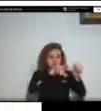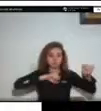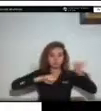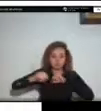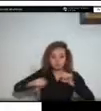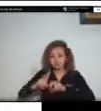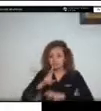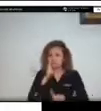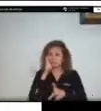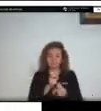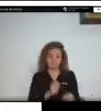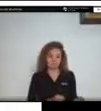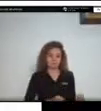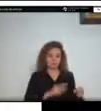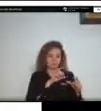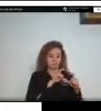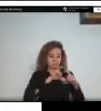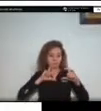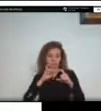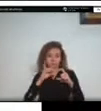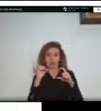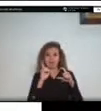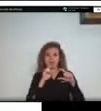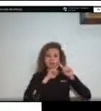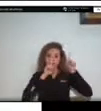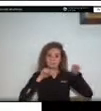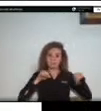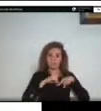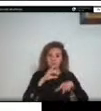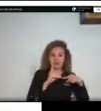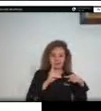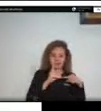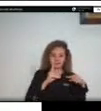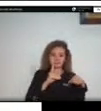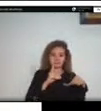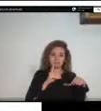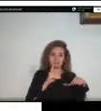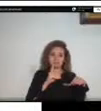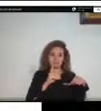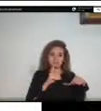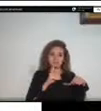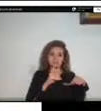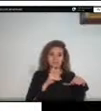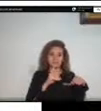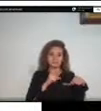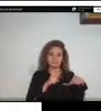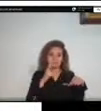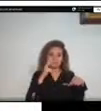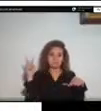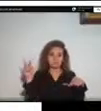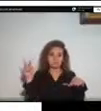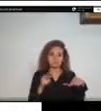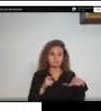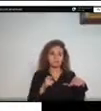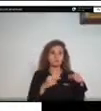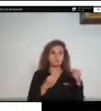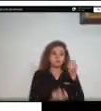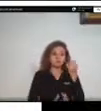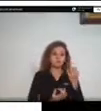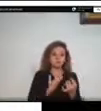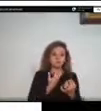la parte alta del lado derecho pueden observar que se generó un incendio recuerden que estamos hablando de